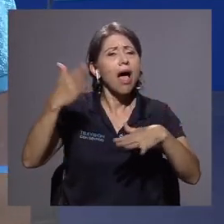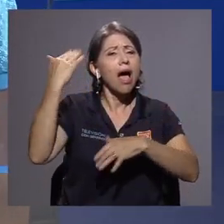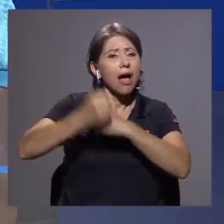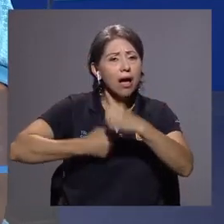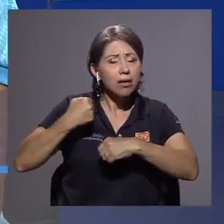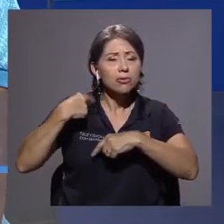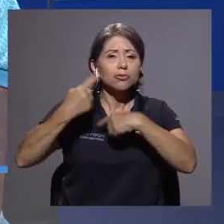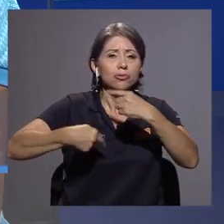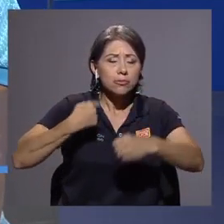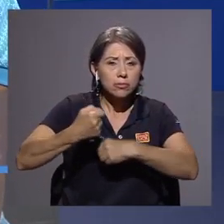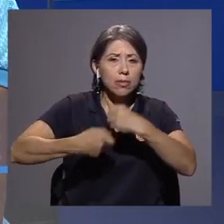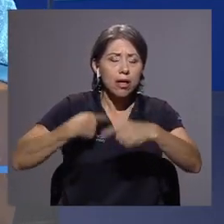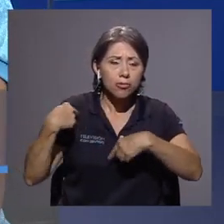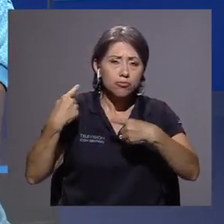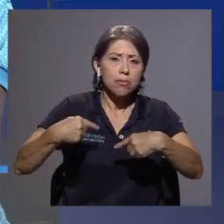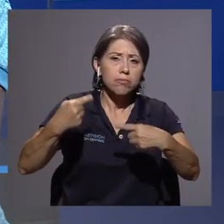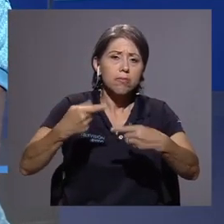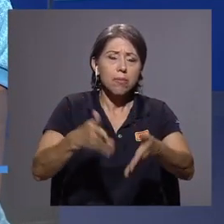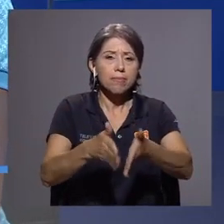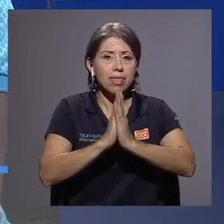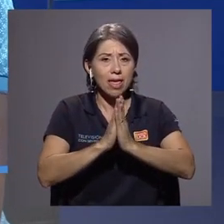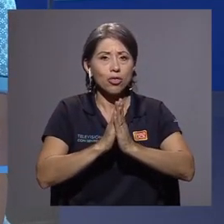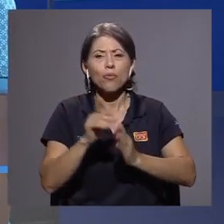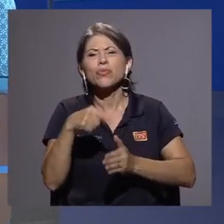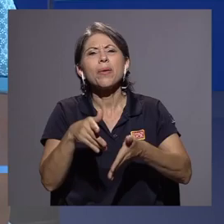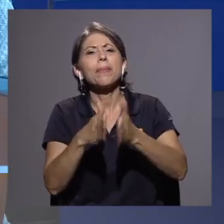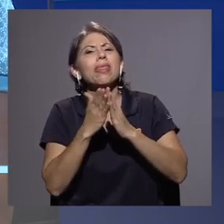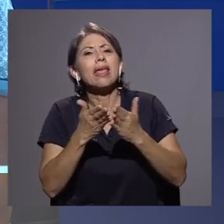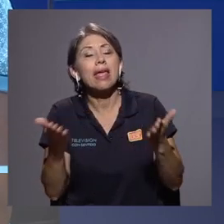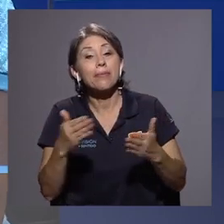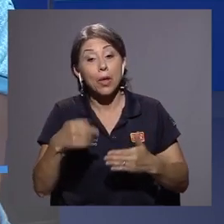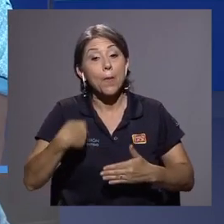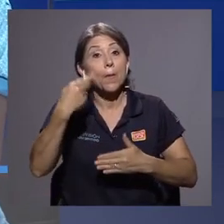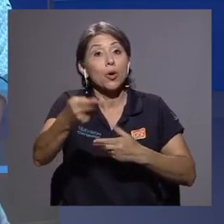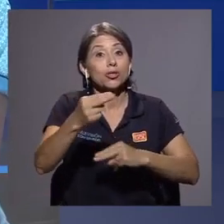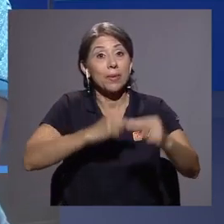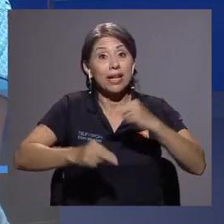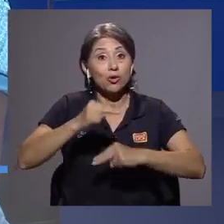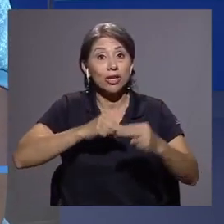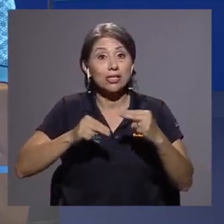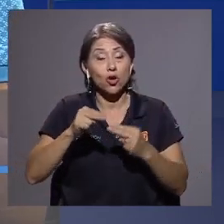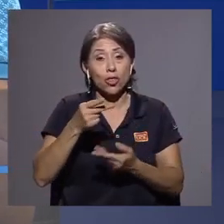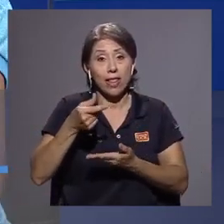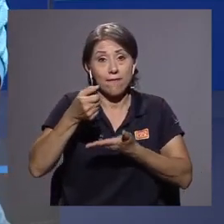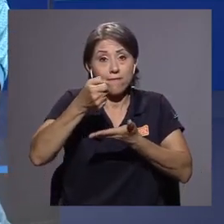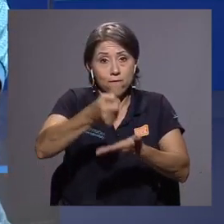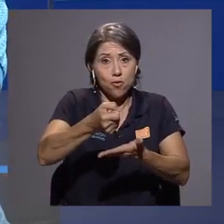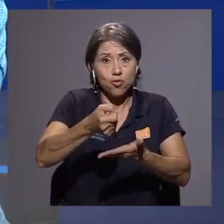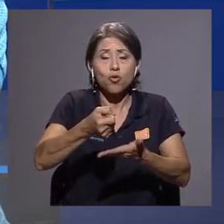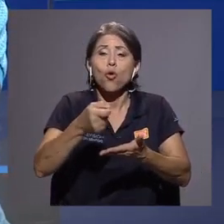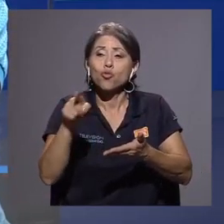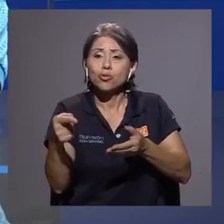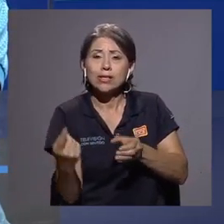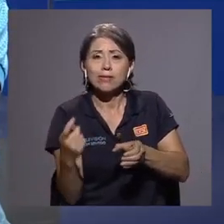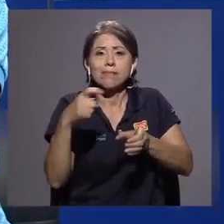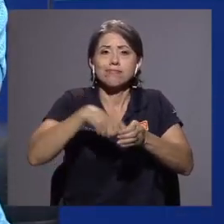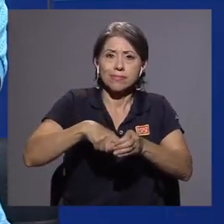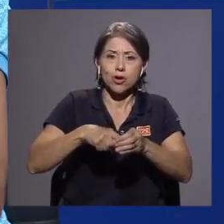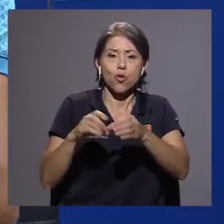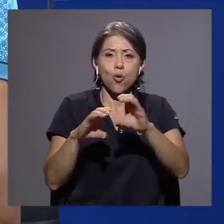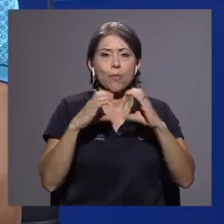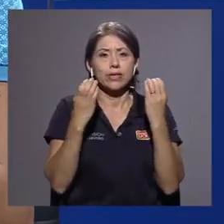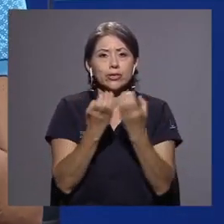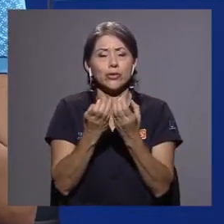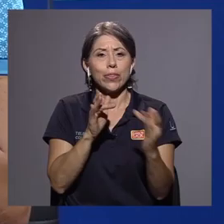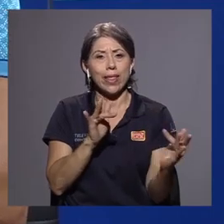y es formar parte, para la próxima negociación del Fondo de la Educación Superior, el FES, formar parte de la comisión de enlace, donde